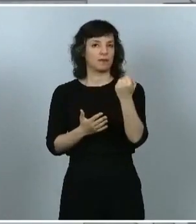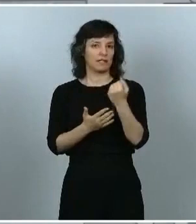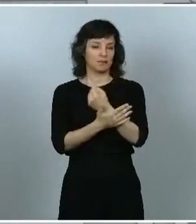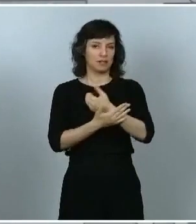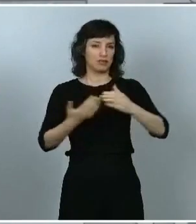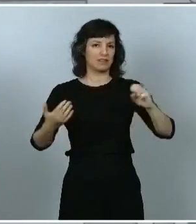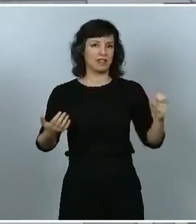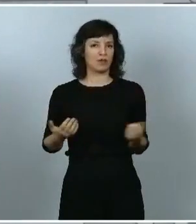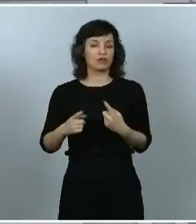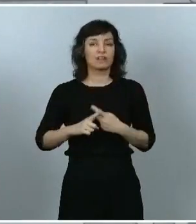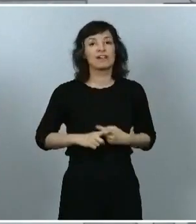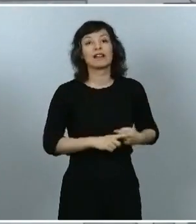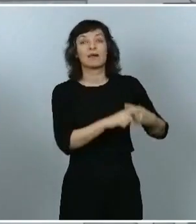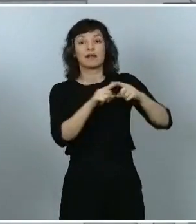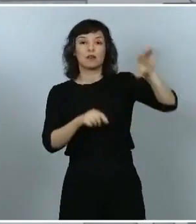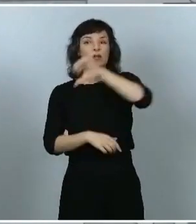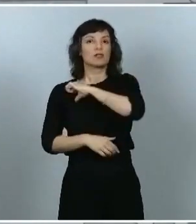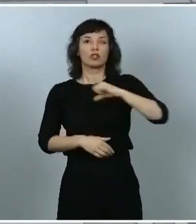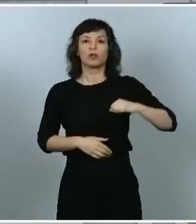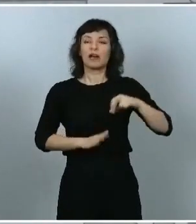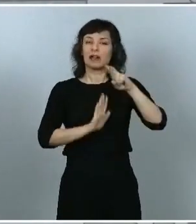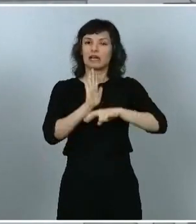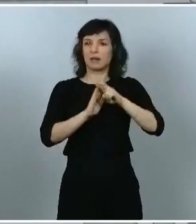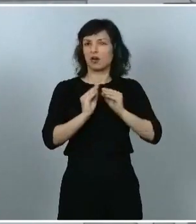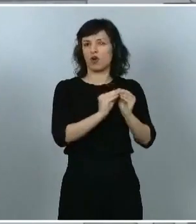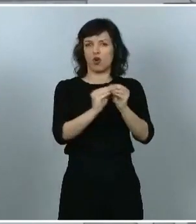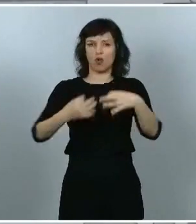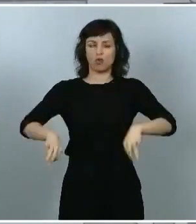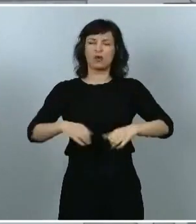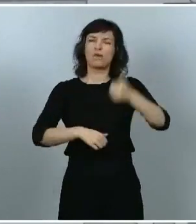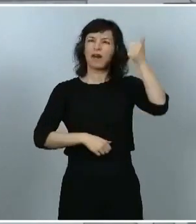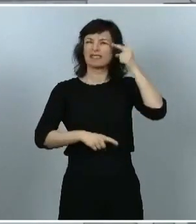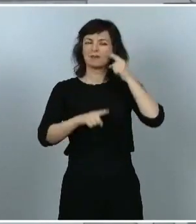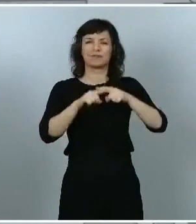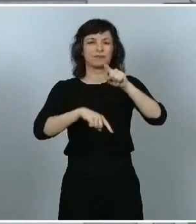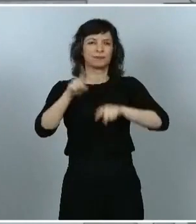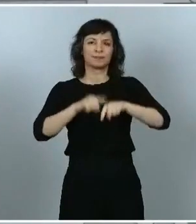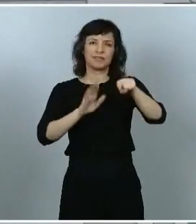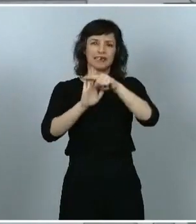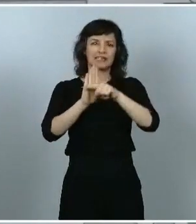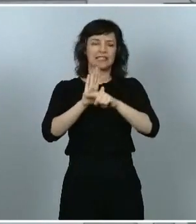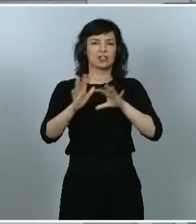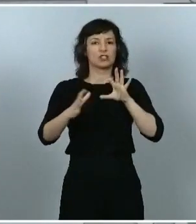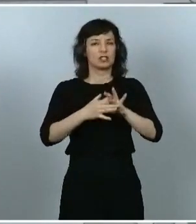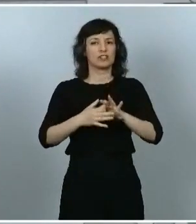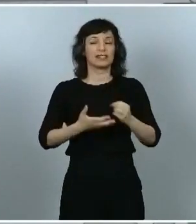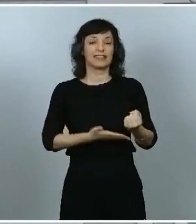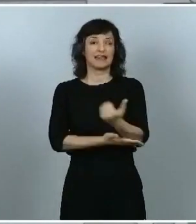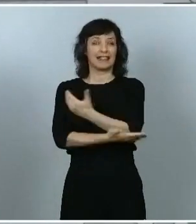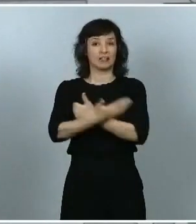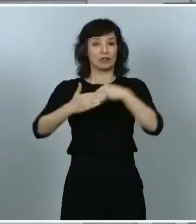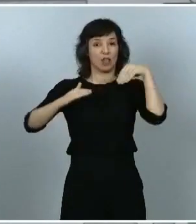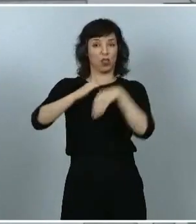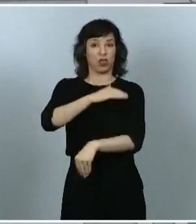comunidades autónomas de régimen común, principalmente en base a criterios relacionados con la disminución de los ingresos por la caída de la actividad